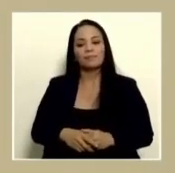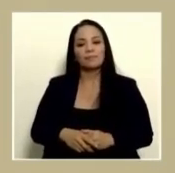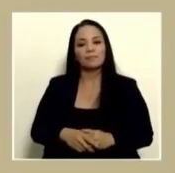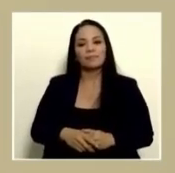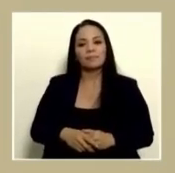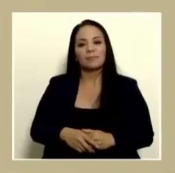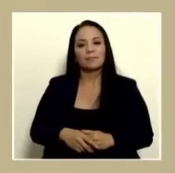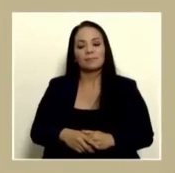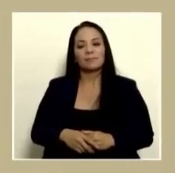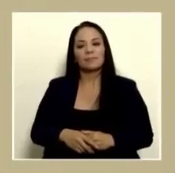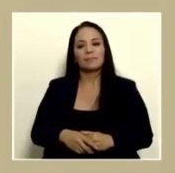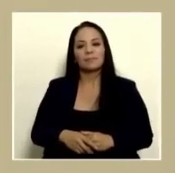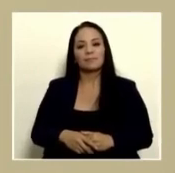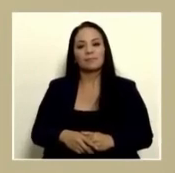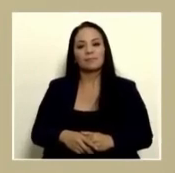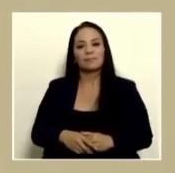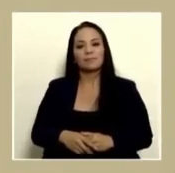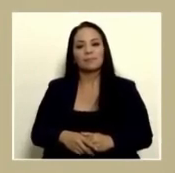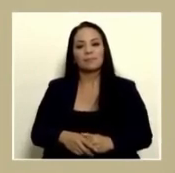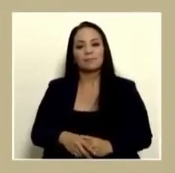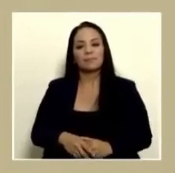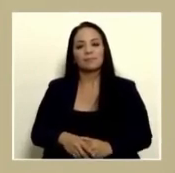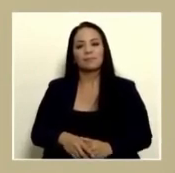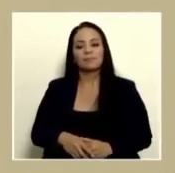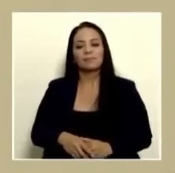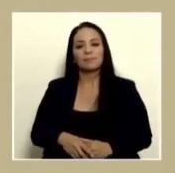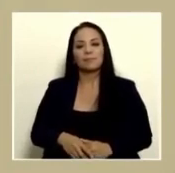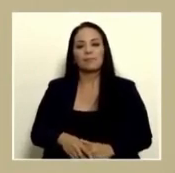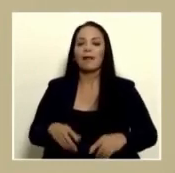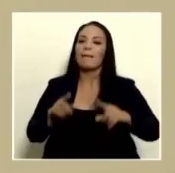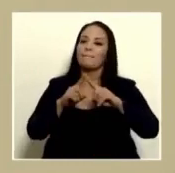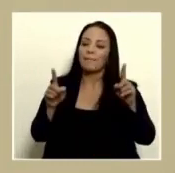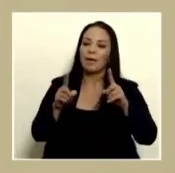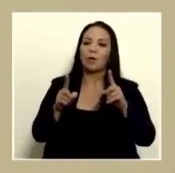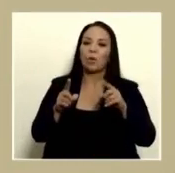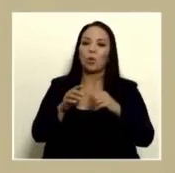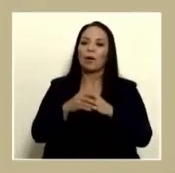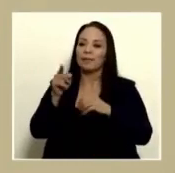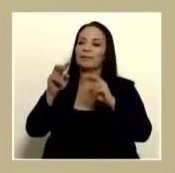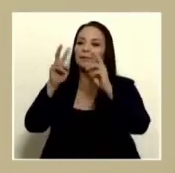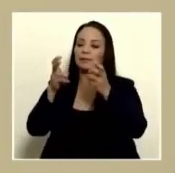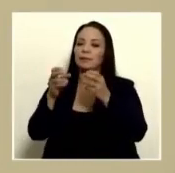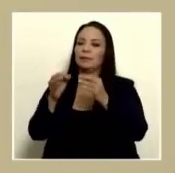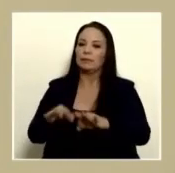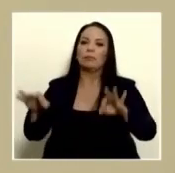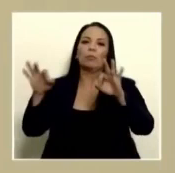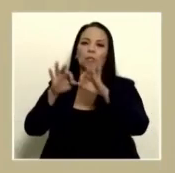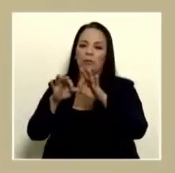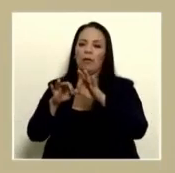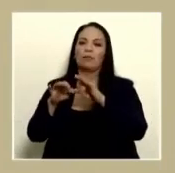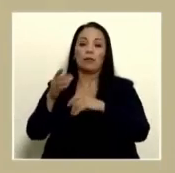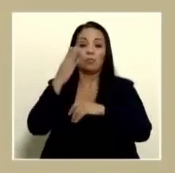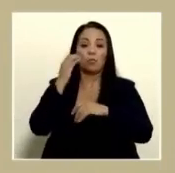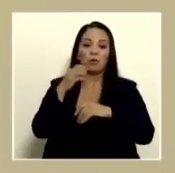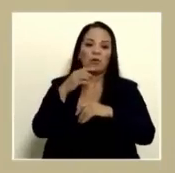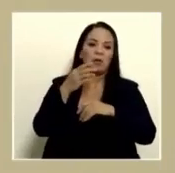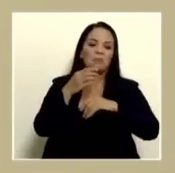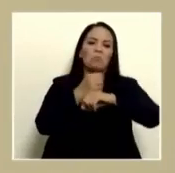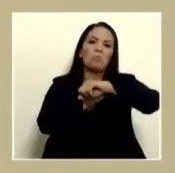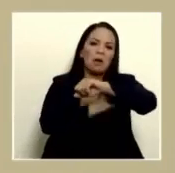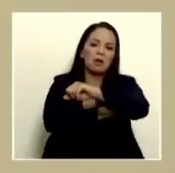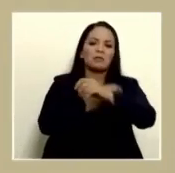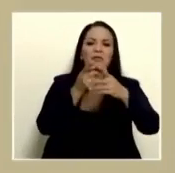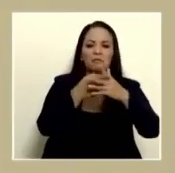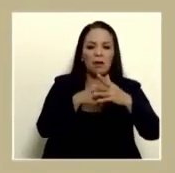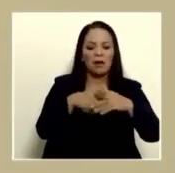trecho que ordenar puentes o quitar los riesgos ahí en parque vivo esas cosas van a